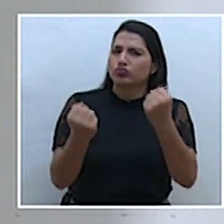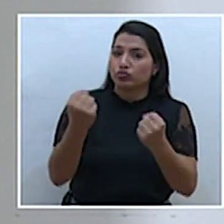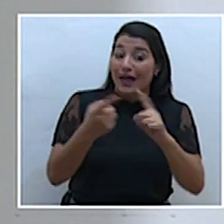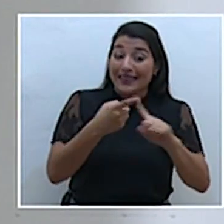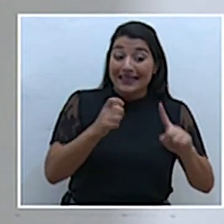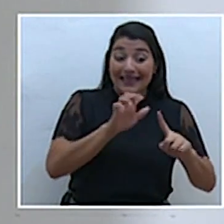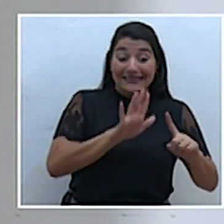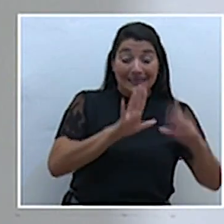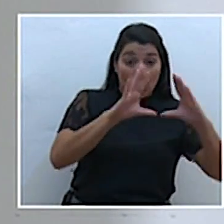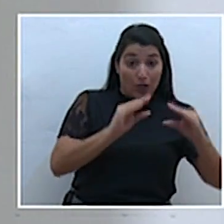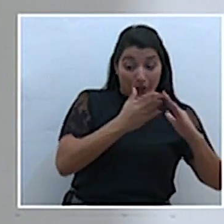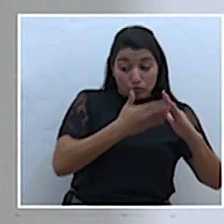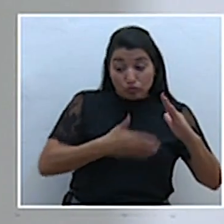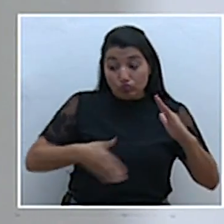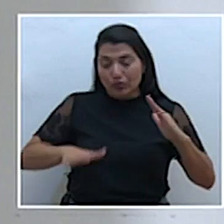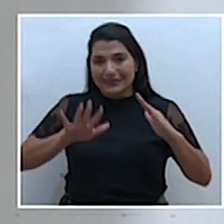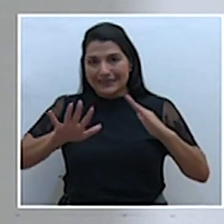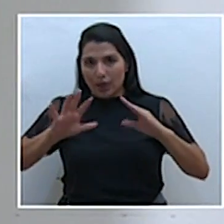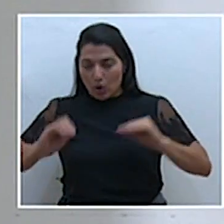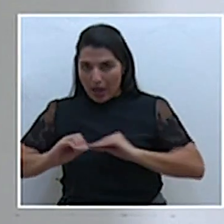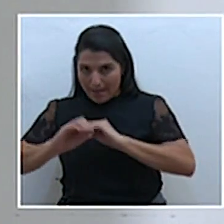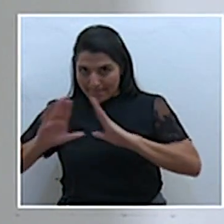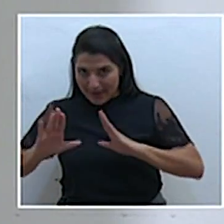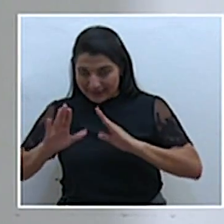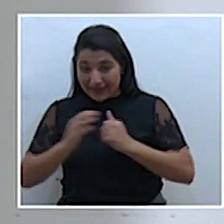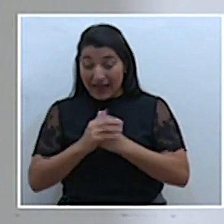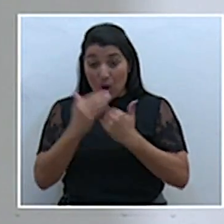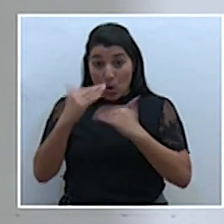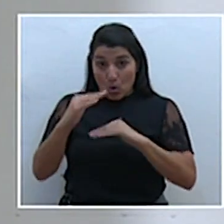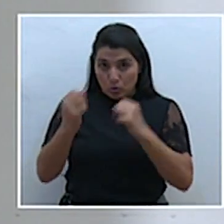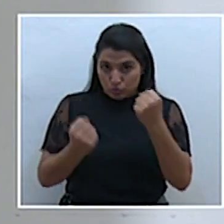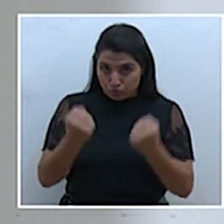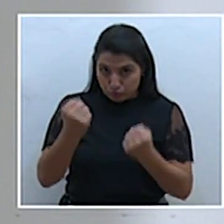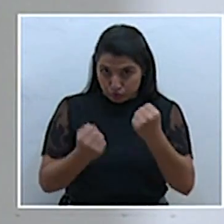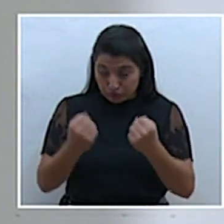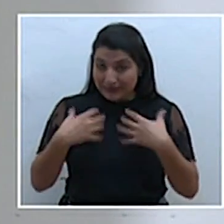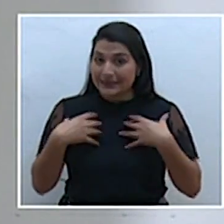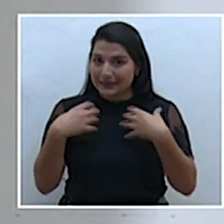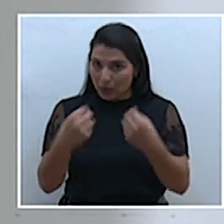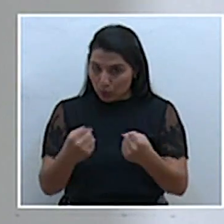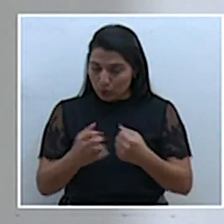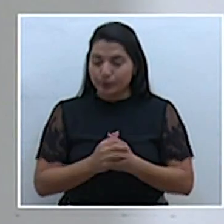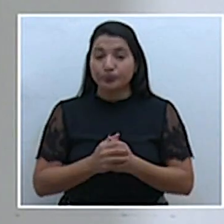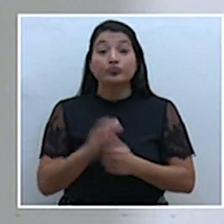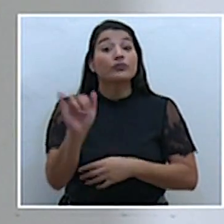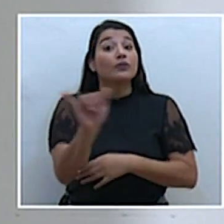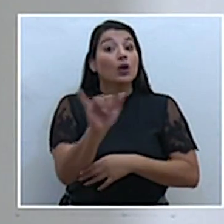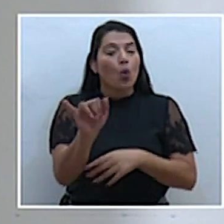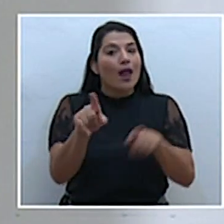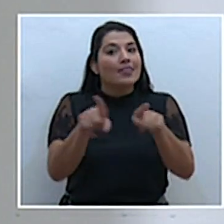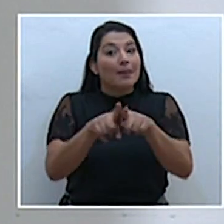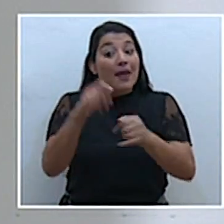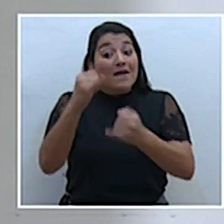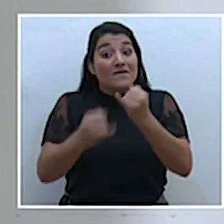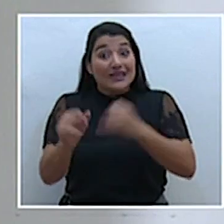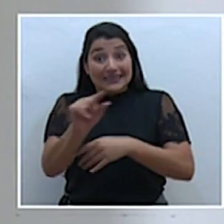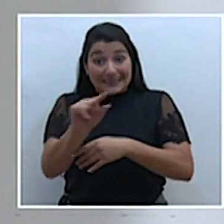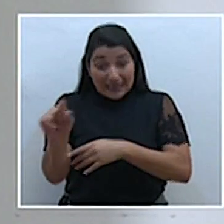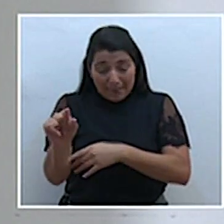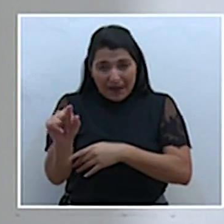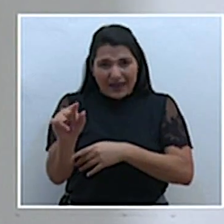las cinco de la tarde a las cinco de la mañana, la restricción vehicular sanitaria. Asimismo, durante el fin de semana